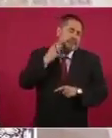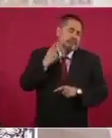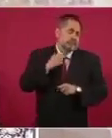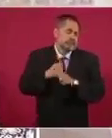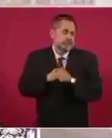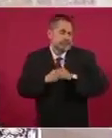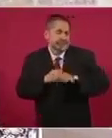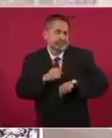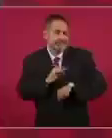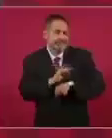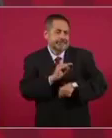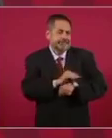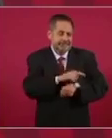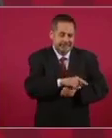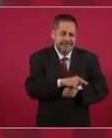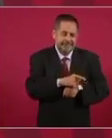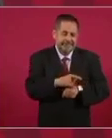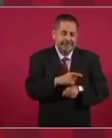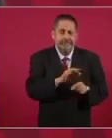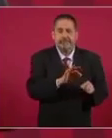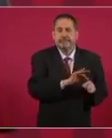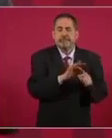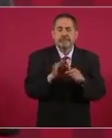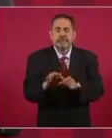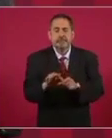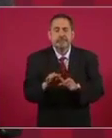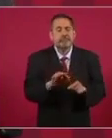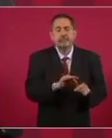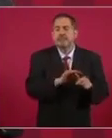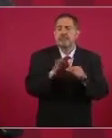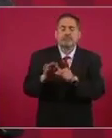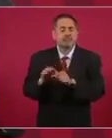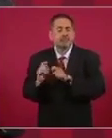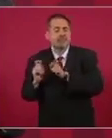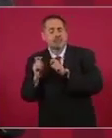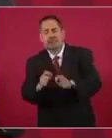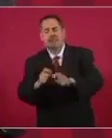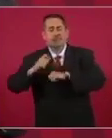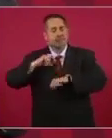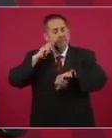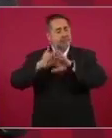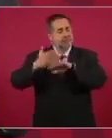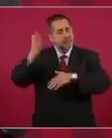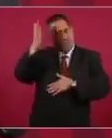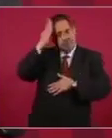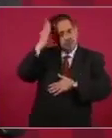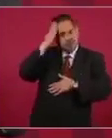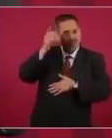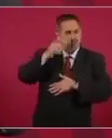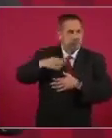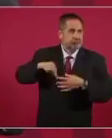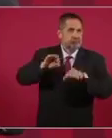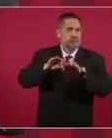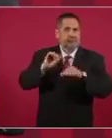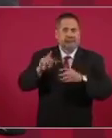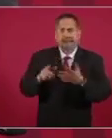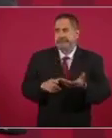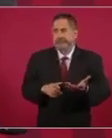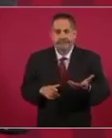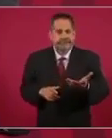llegaron a ocupar cargos importantísimos y